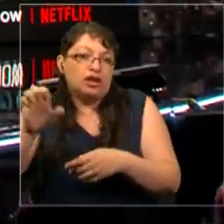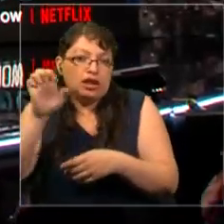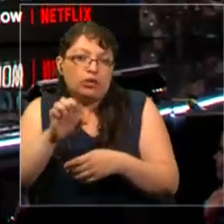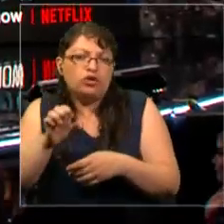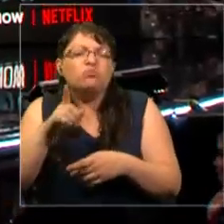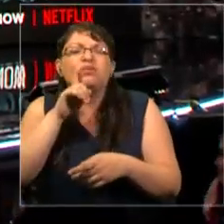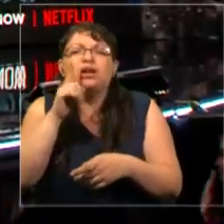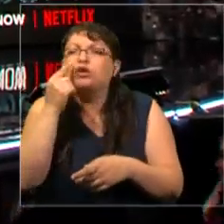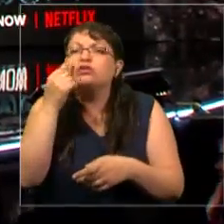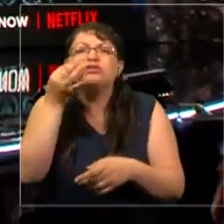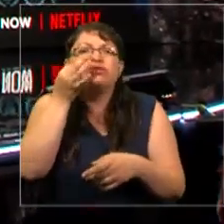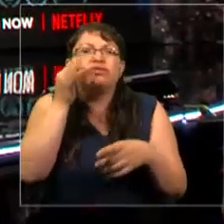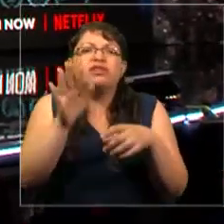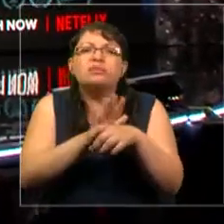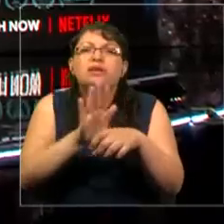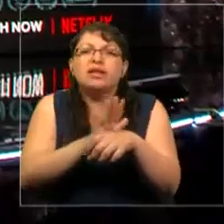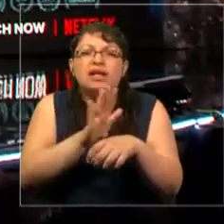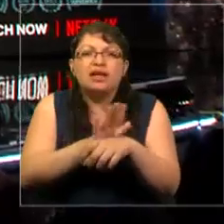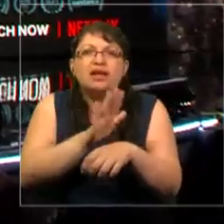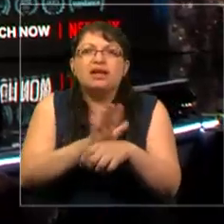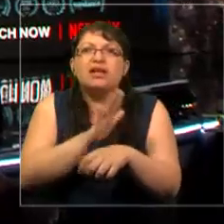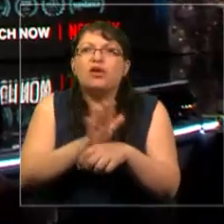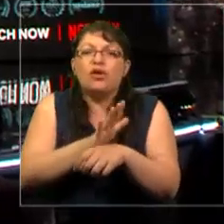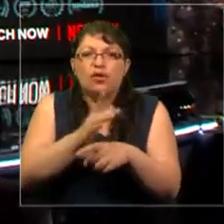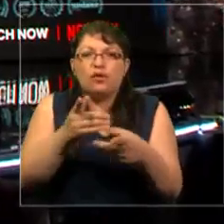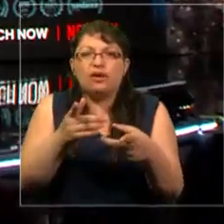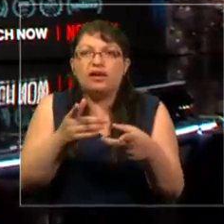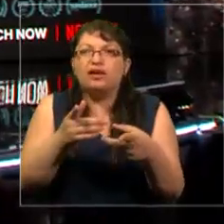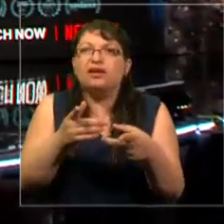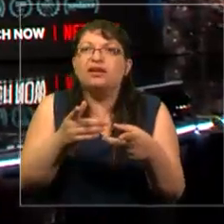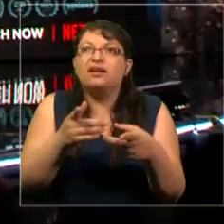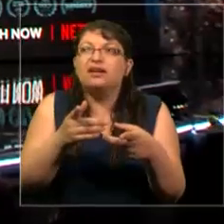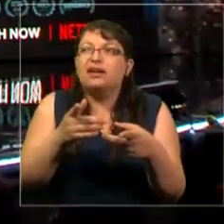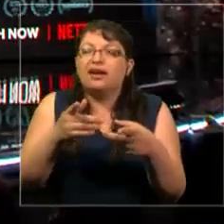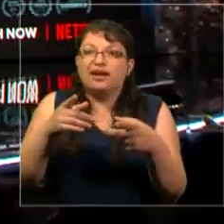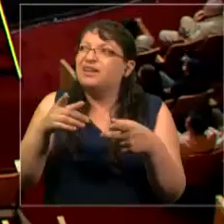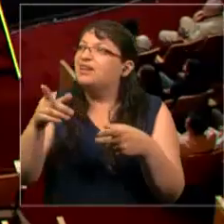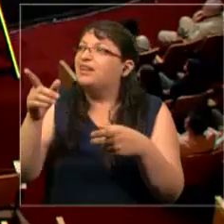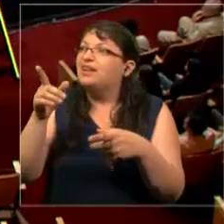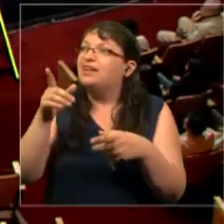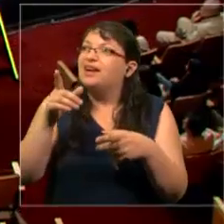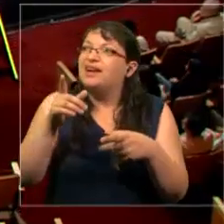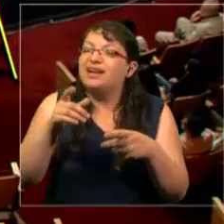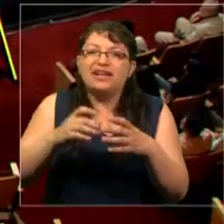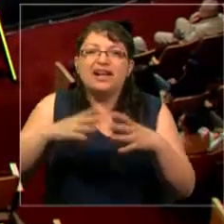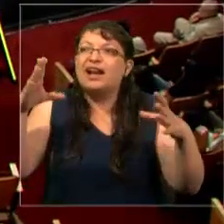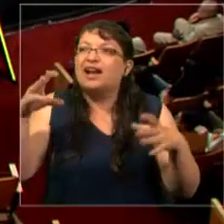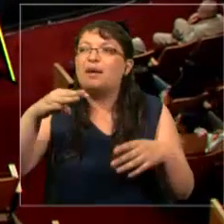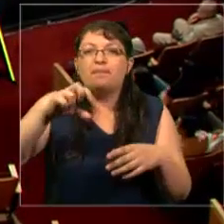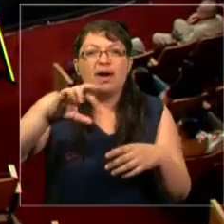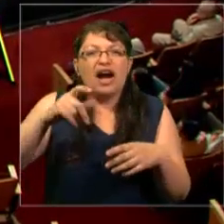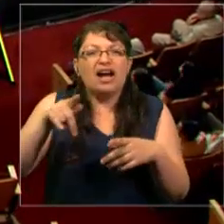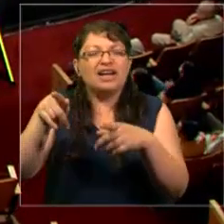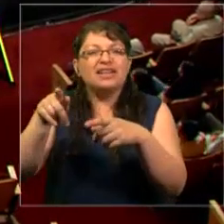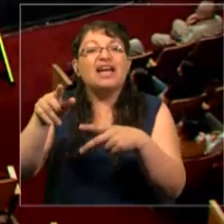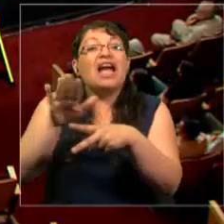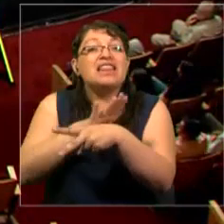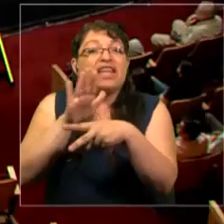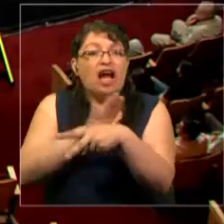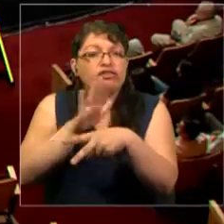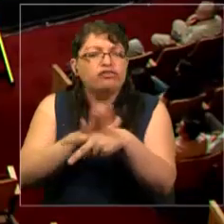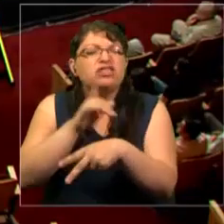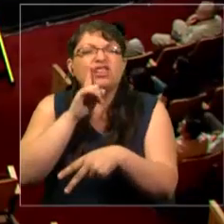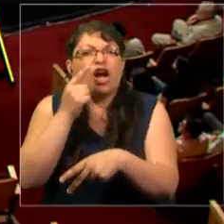la película The Great Hawk en Netflix? Por favor, levante la mano. Muy bien. Tal vez la conocen como